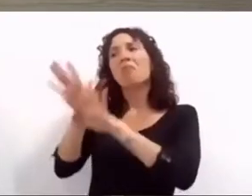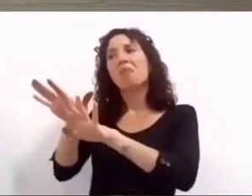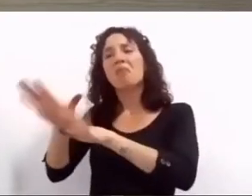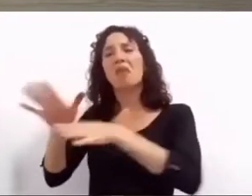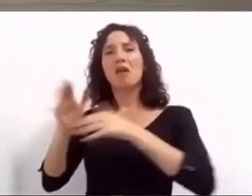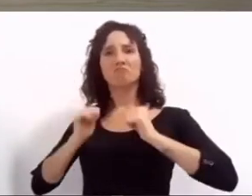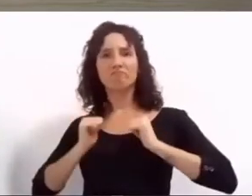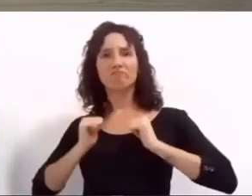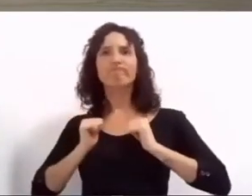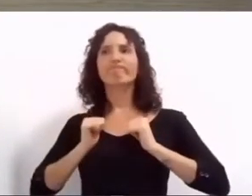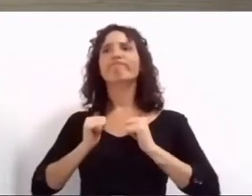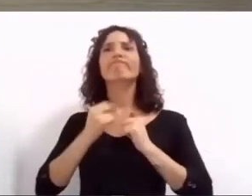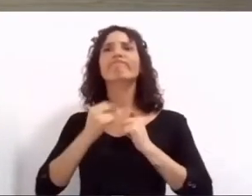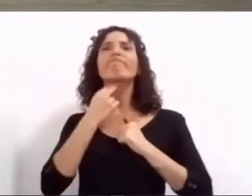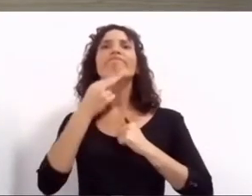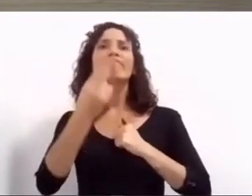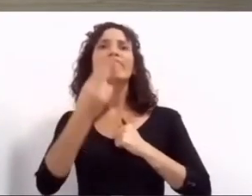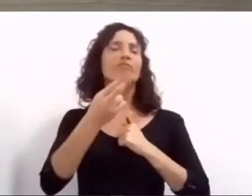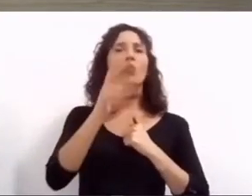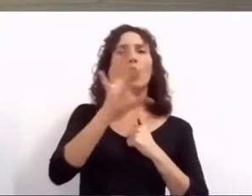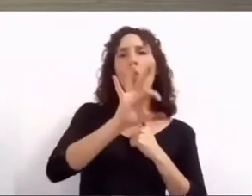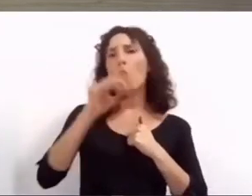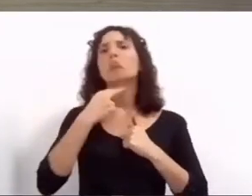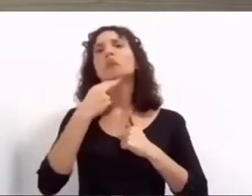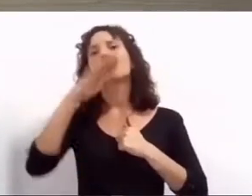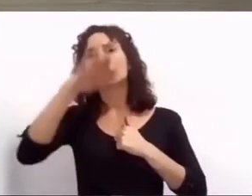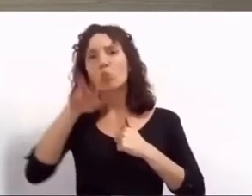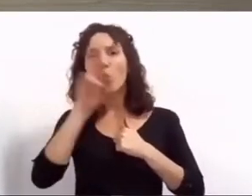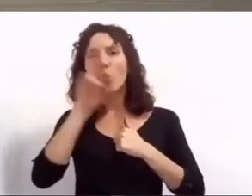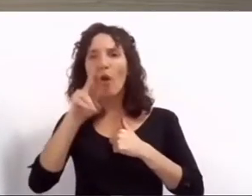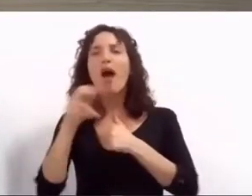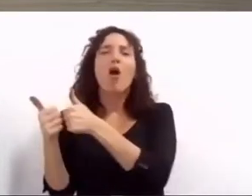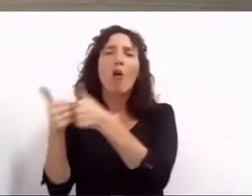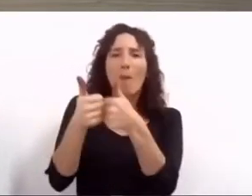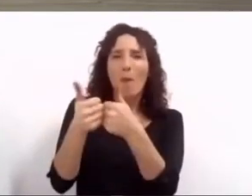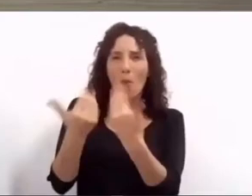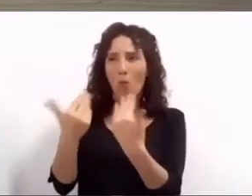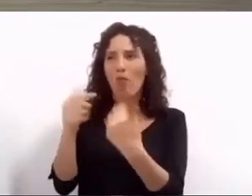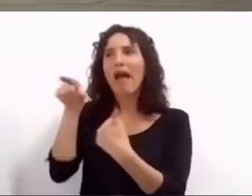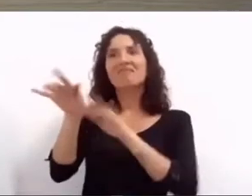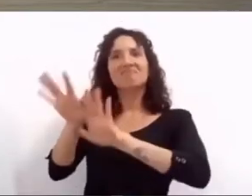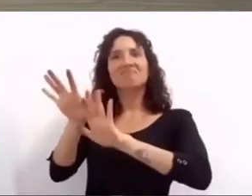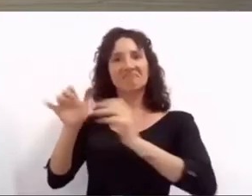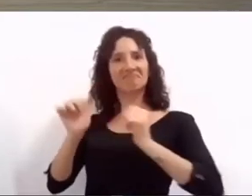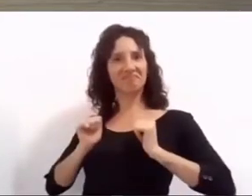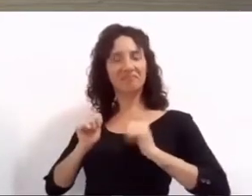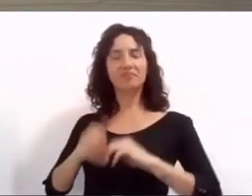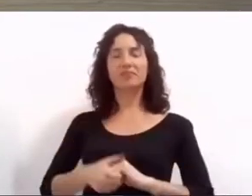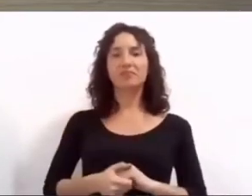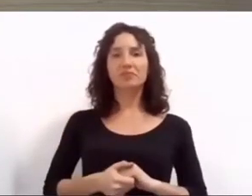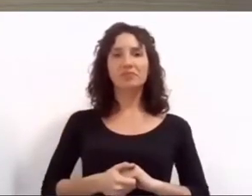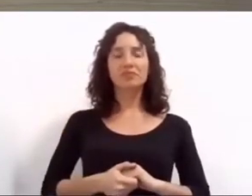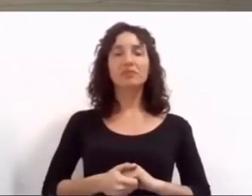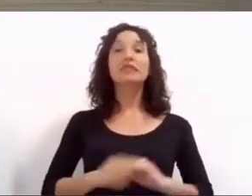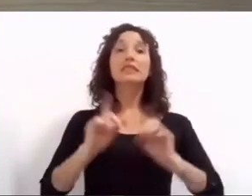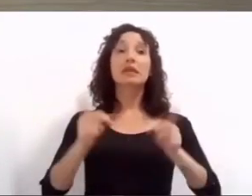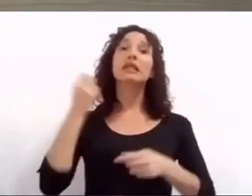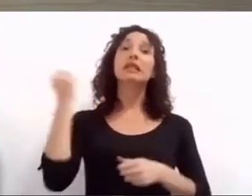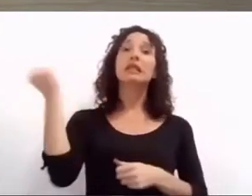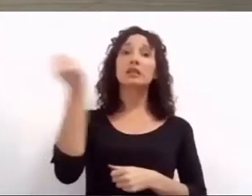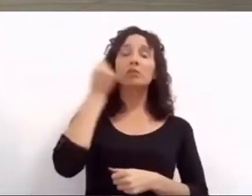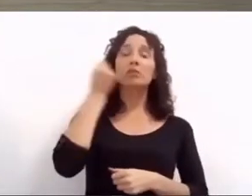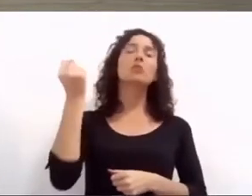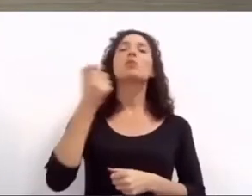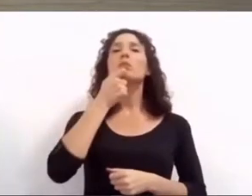un contexto de aulas cerradas y enormes dificultades para garantizar el desarrollo normal del proceso educativo distribuimos las